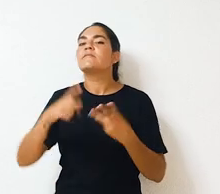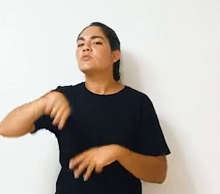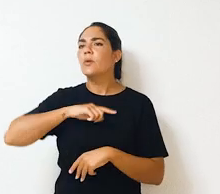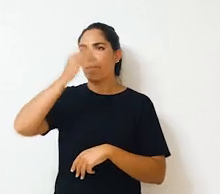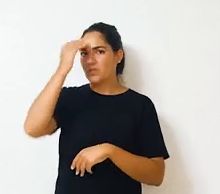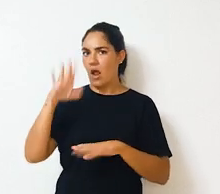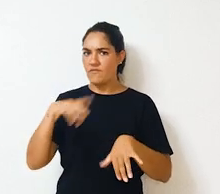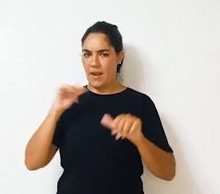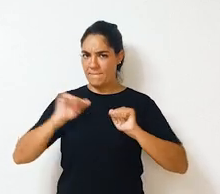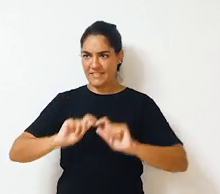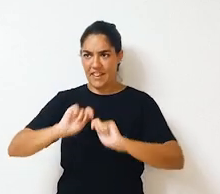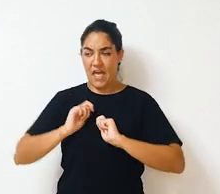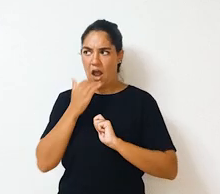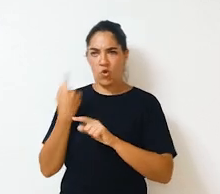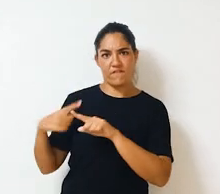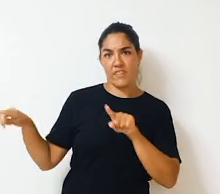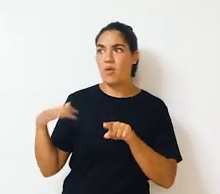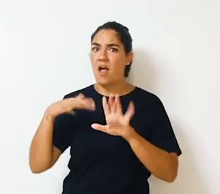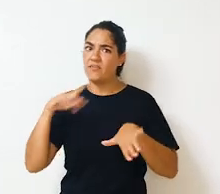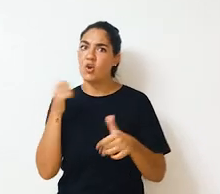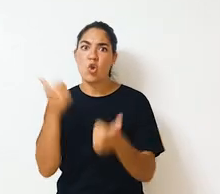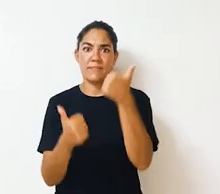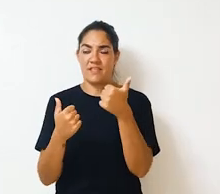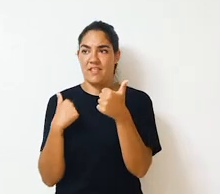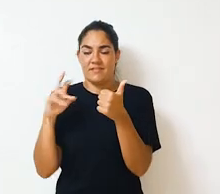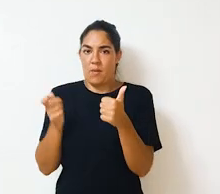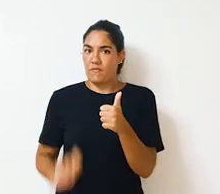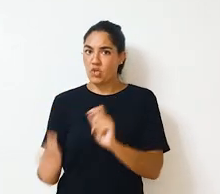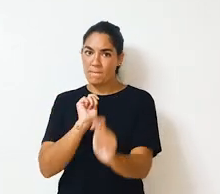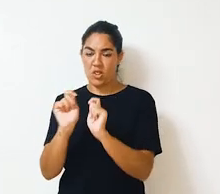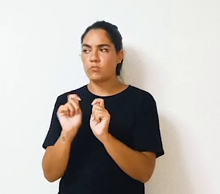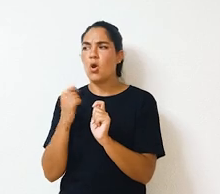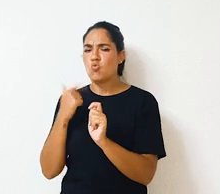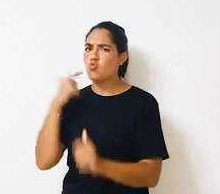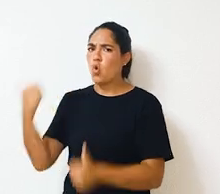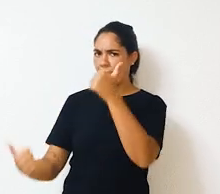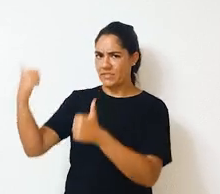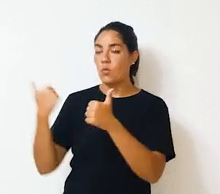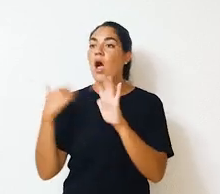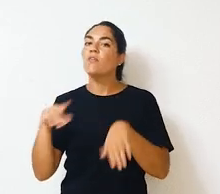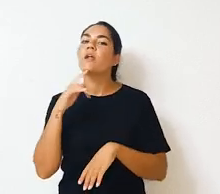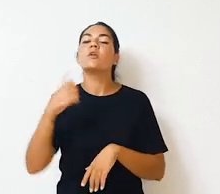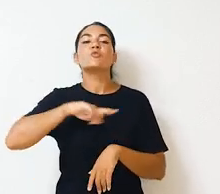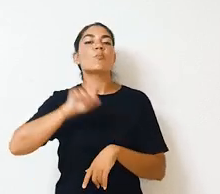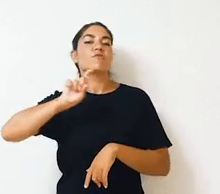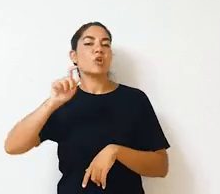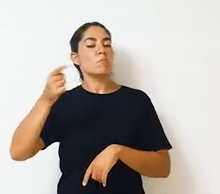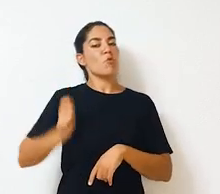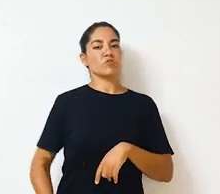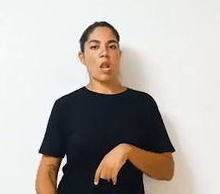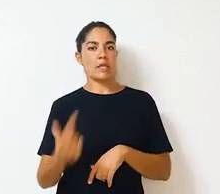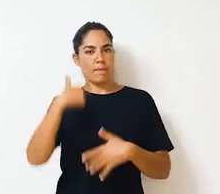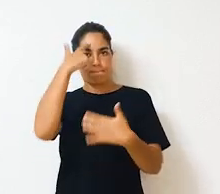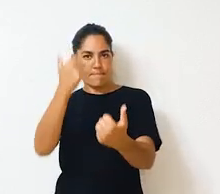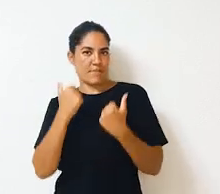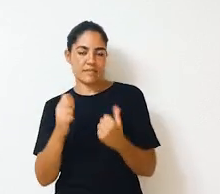Universidad apostamos por la educación de calidad como único medio de conseguir ventajas diferenciales en un mercado laboral altamente competitivo. Este Máster cuenta con